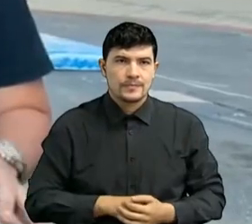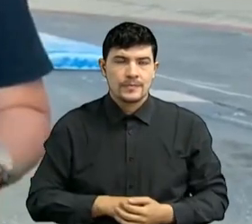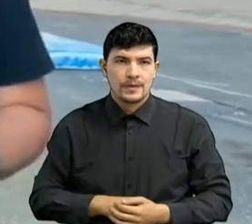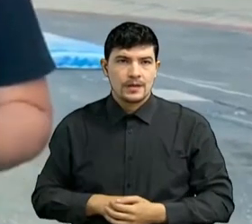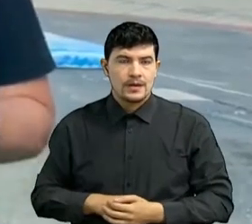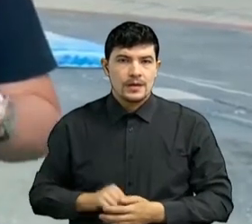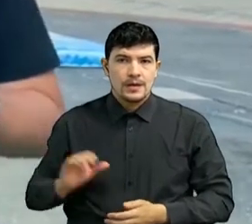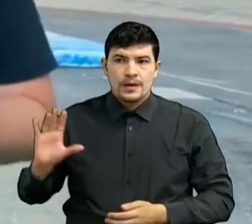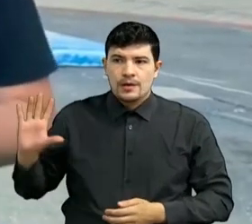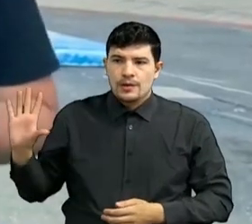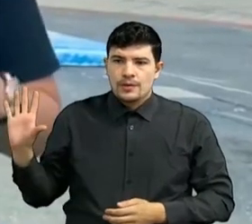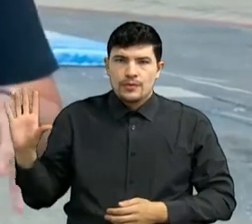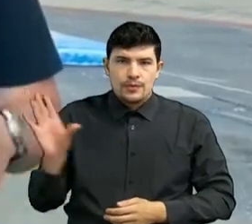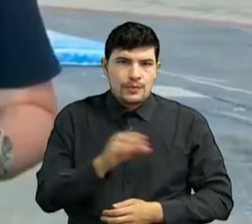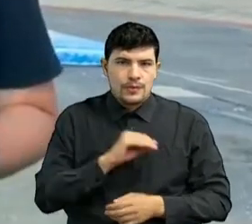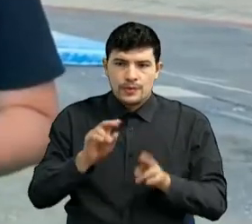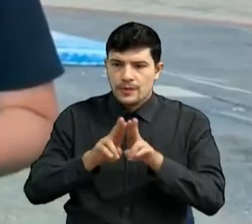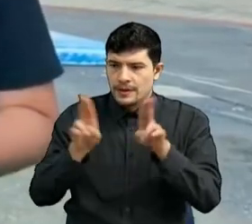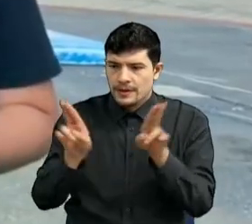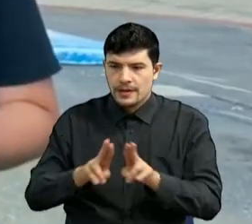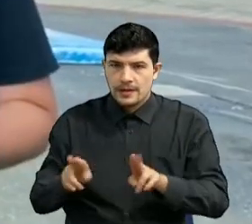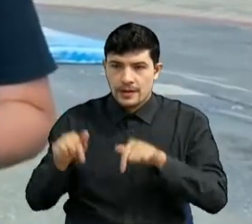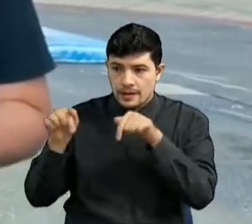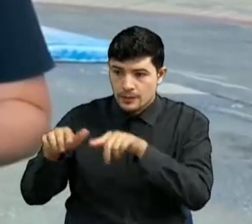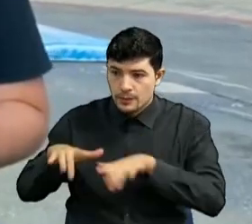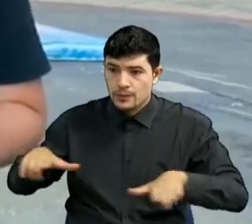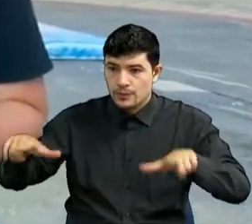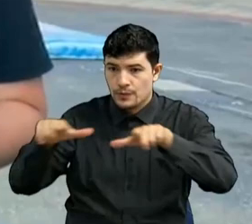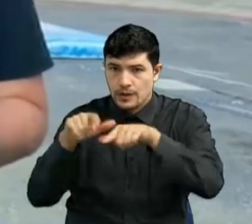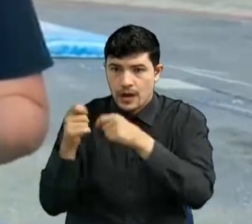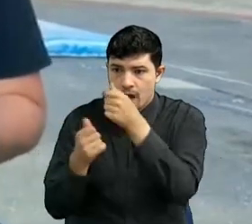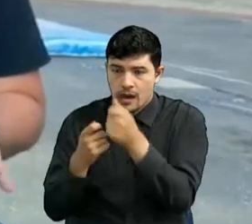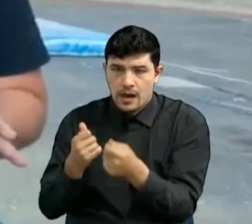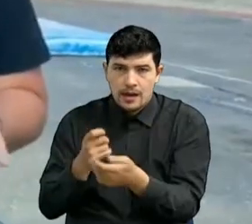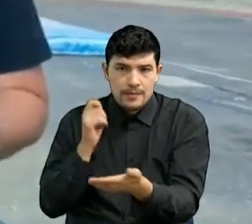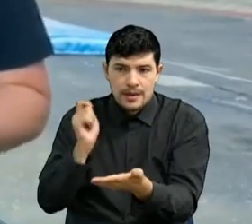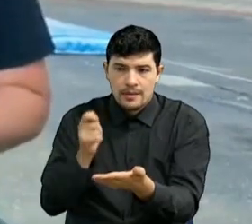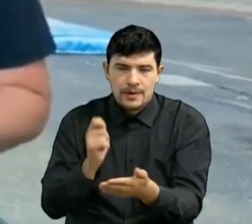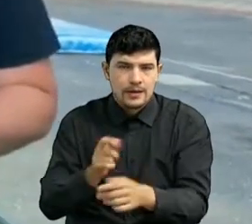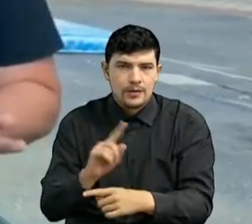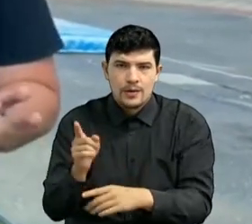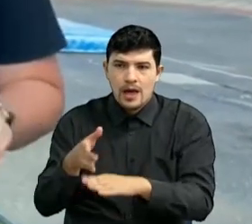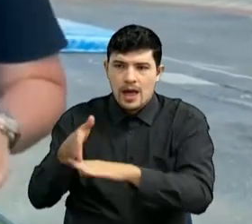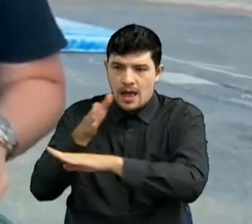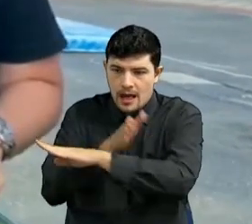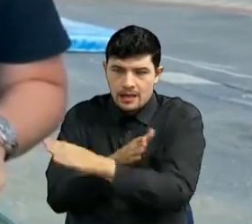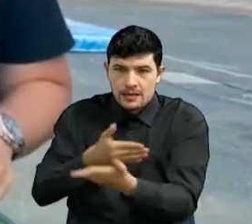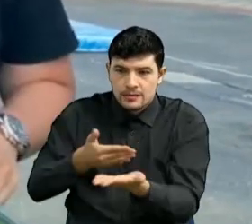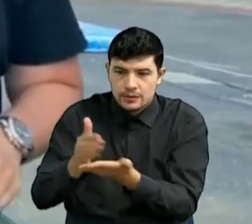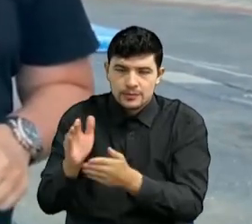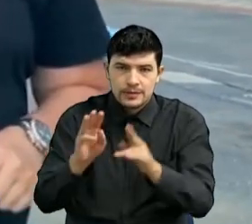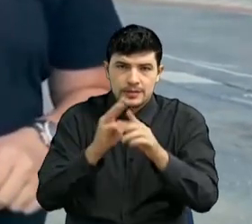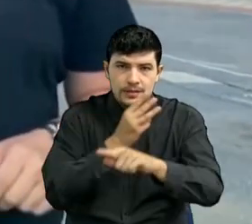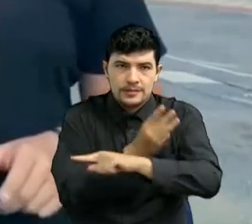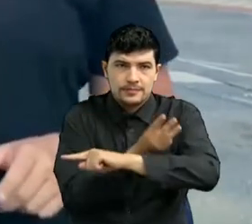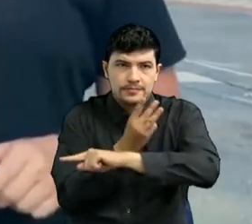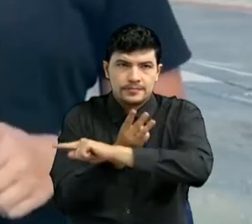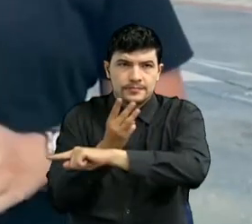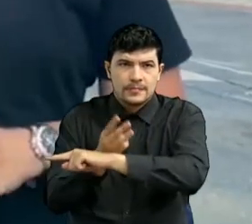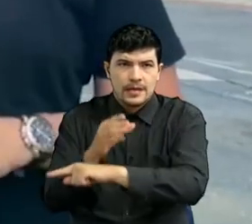no se tenga manejo de dinero dentro del lugar. Las personas que quieran venir tienen que comprar su boleta en la página www